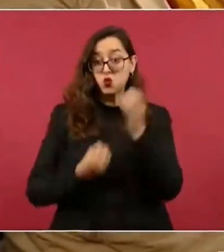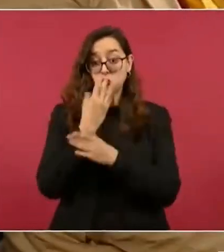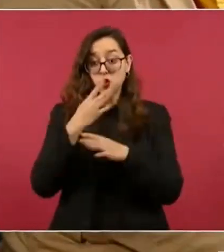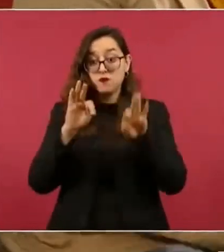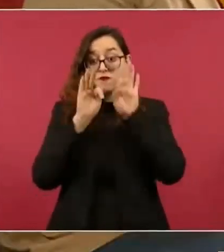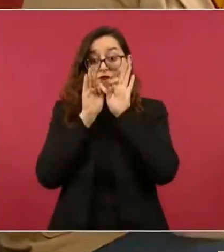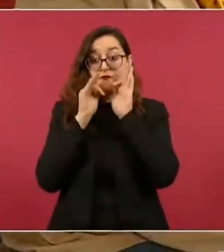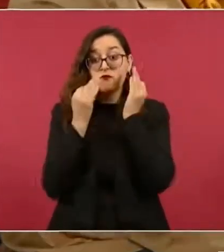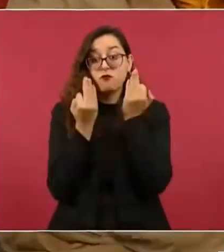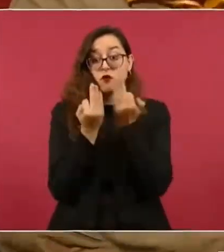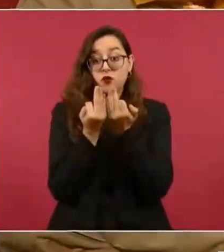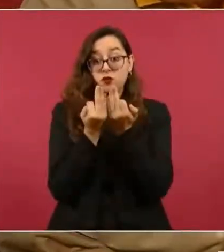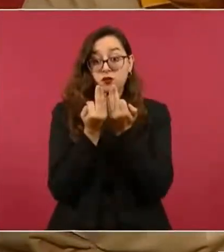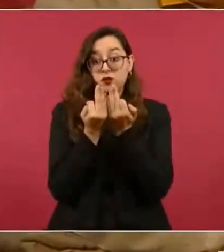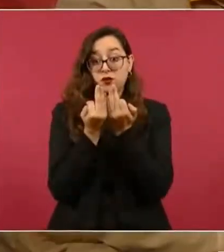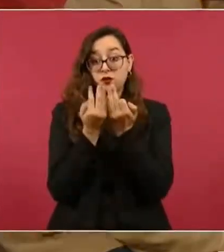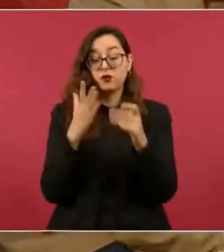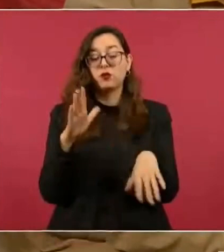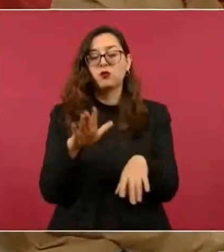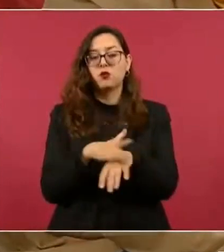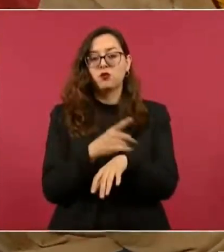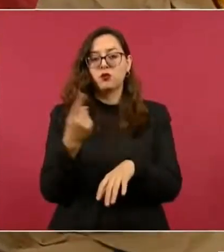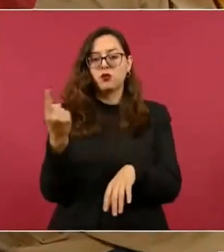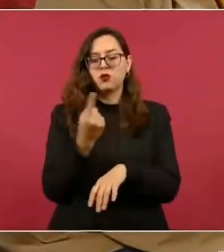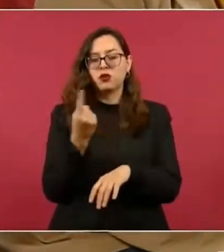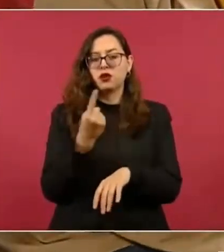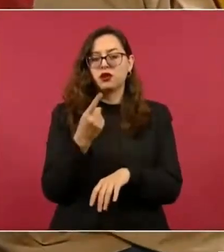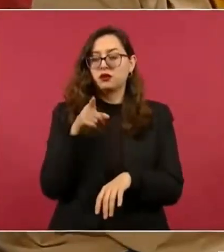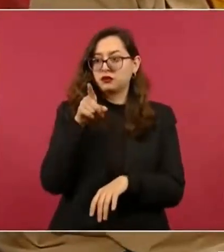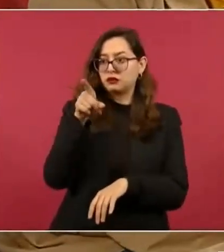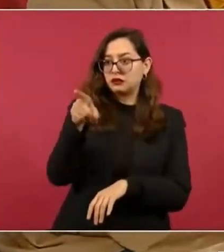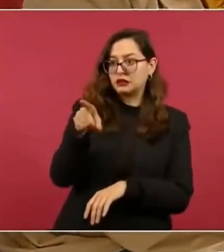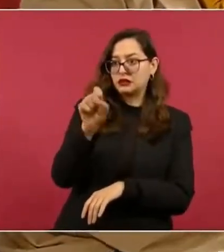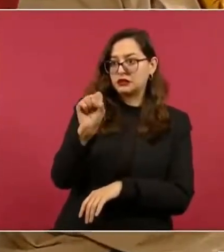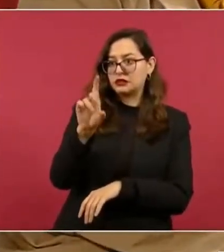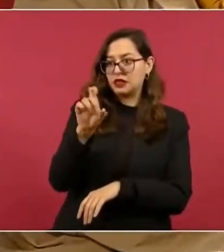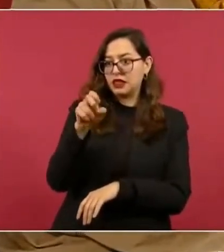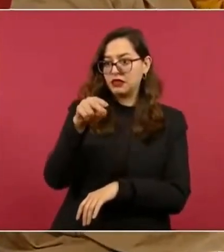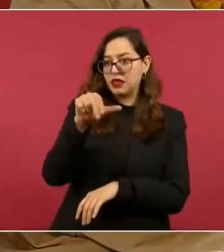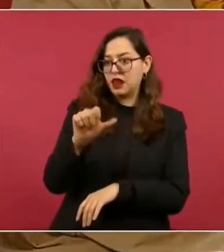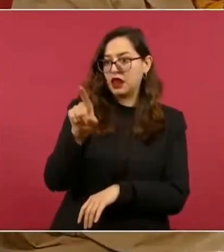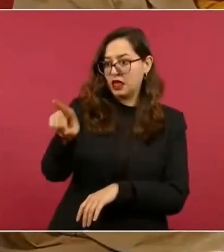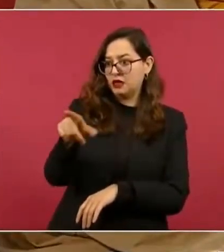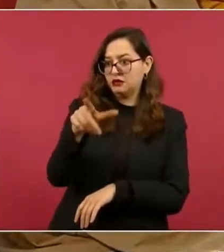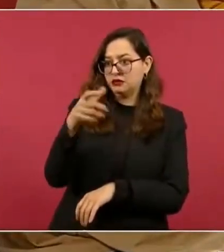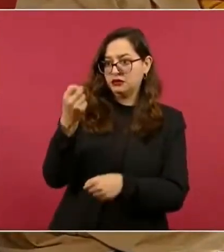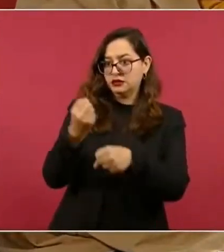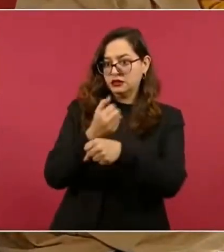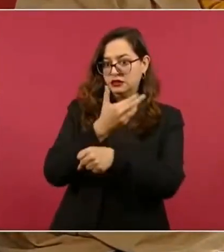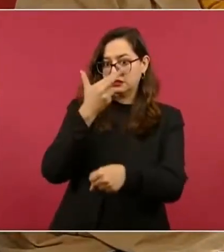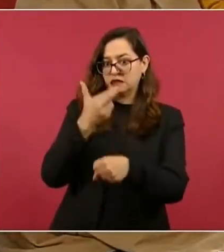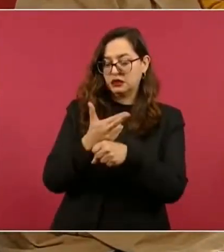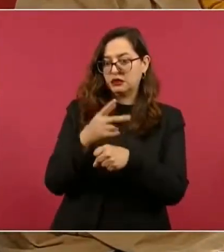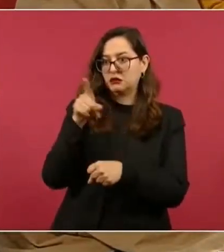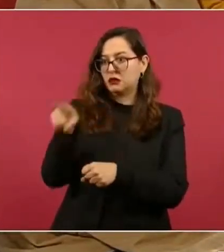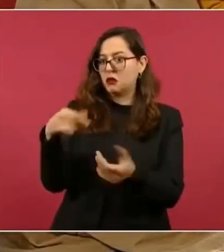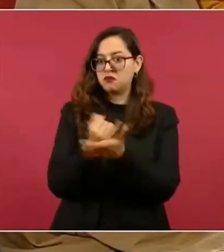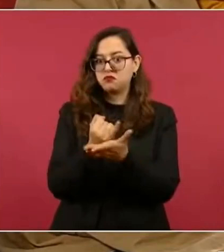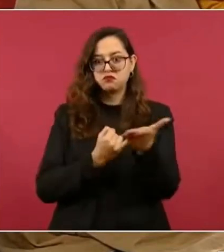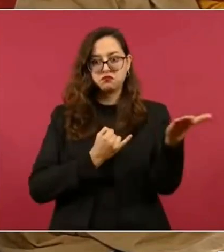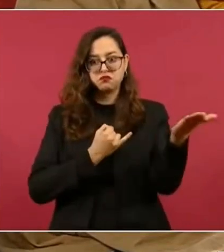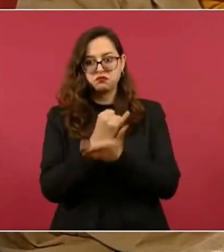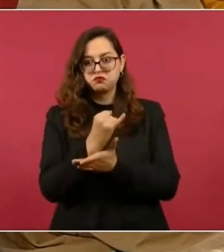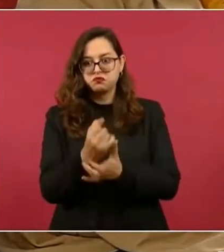el secretario de la Defensa, que está aquí, se significó por esa certeza, la